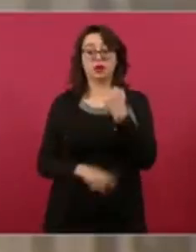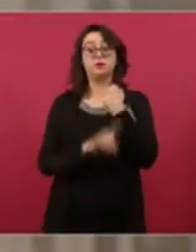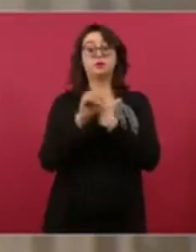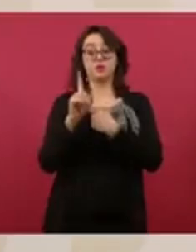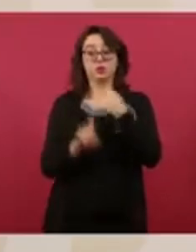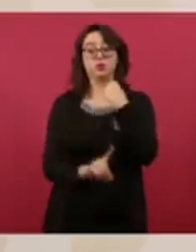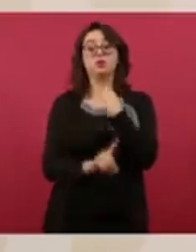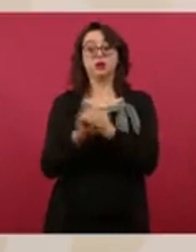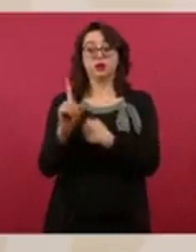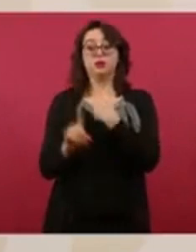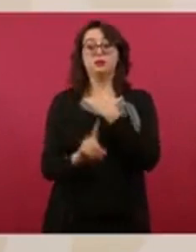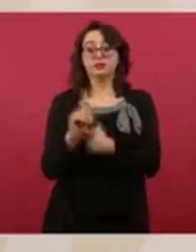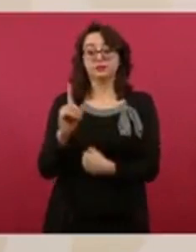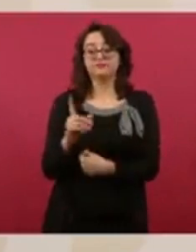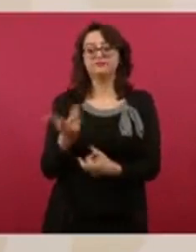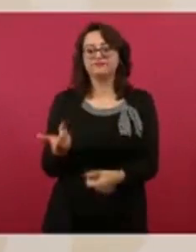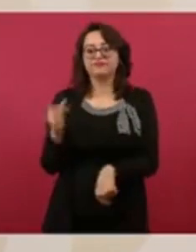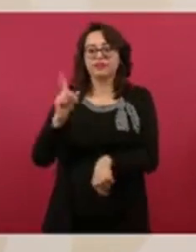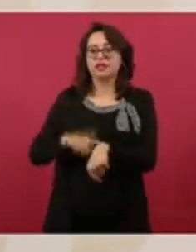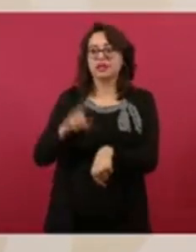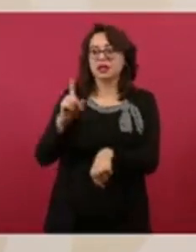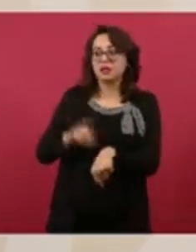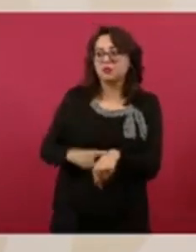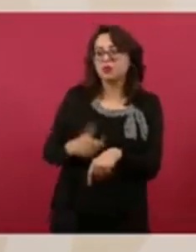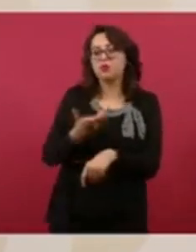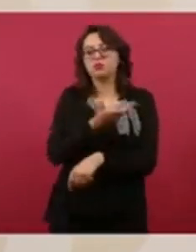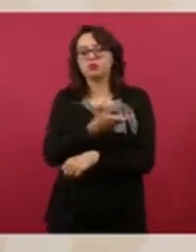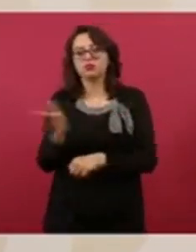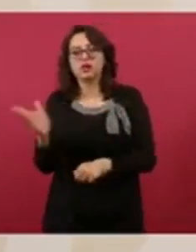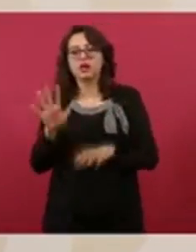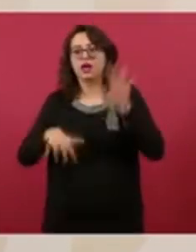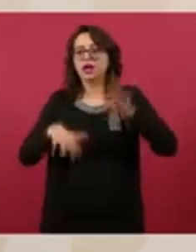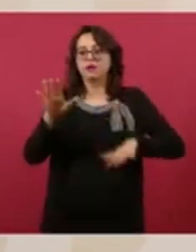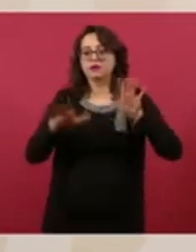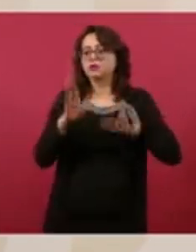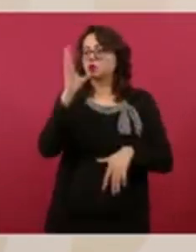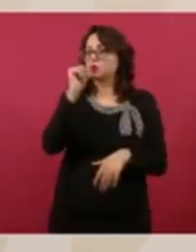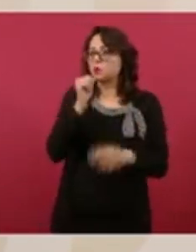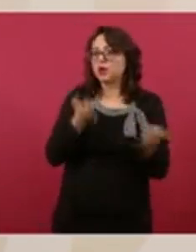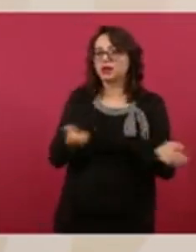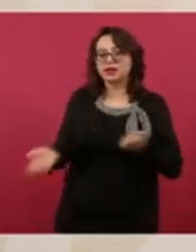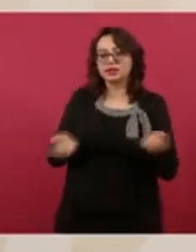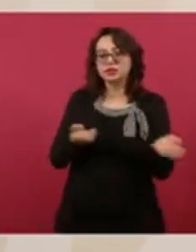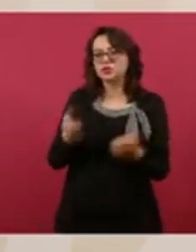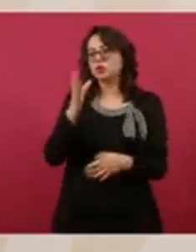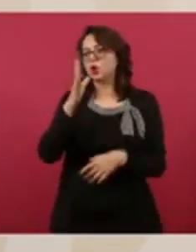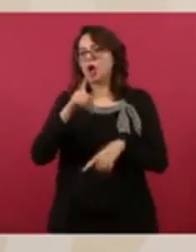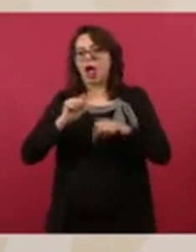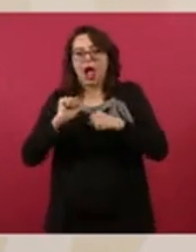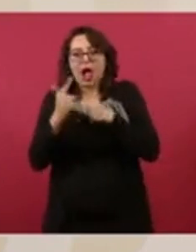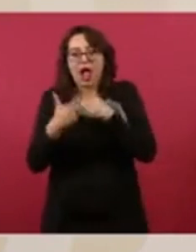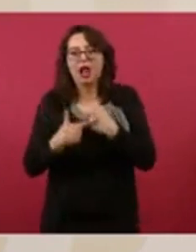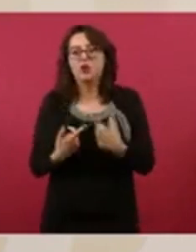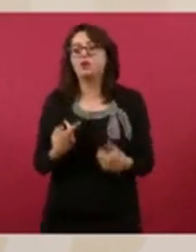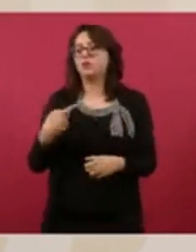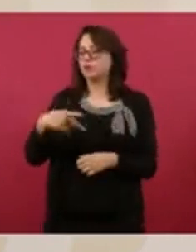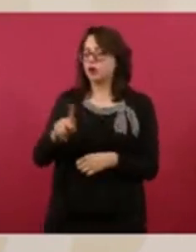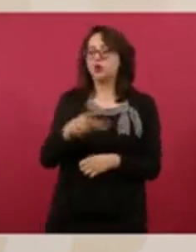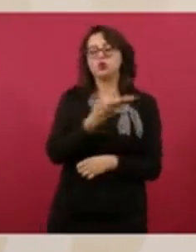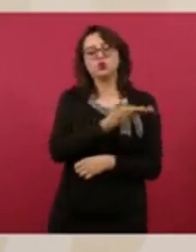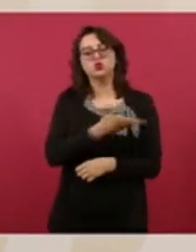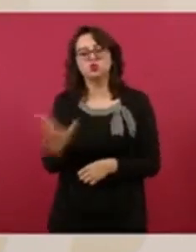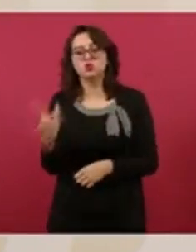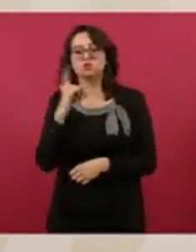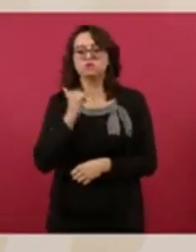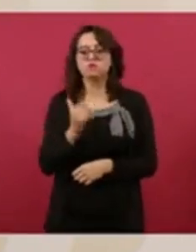tiempos y de los cuales ustedes pues han tenido que adecuar, pero eso no ha mermado en su tenacidad y en su entrega. Hay